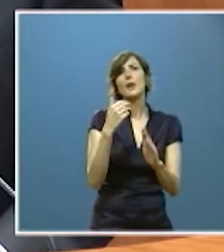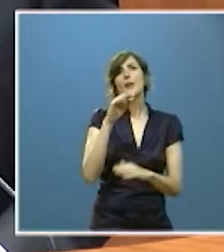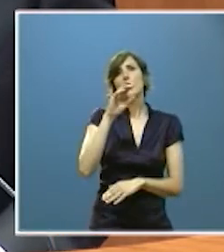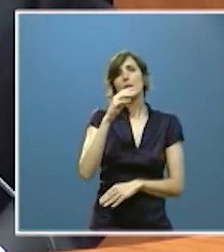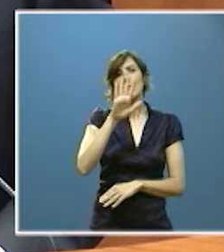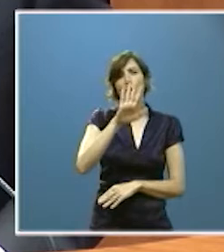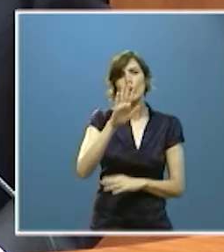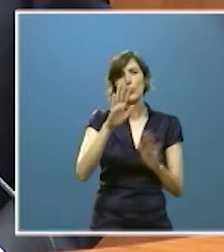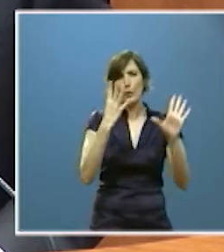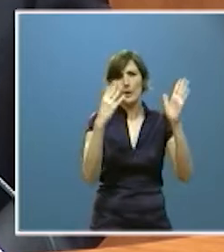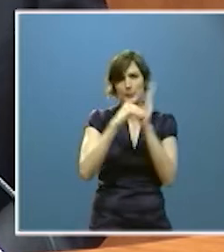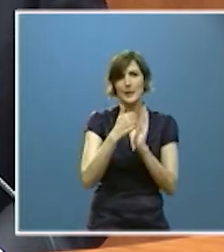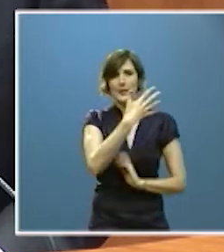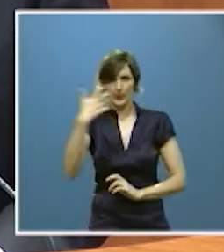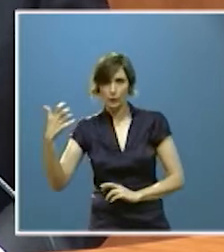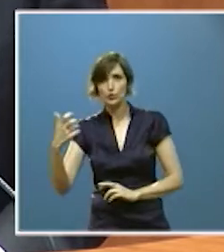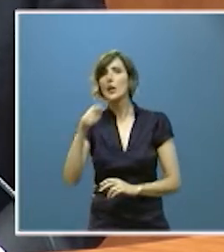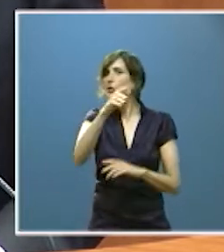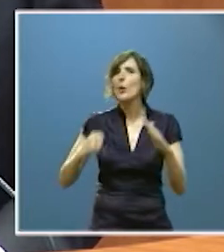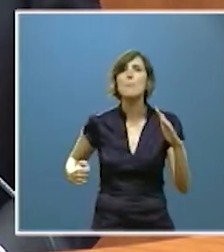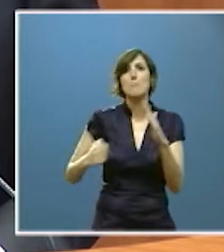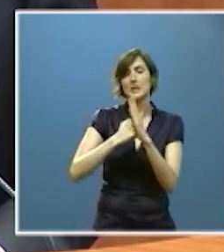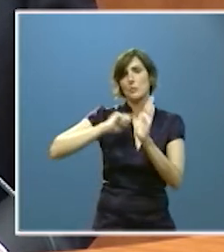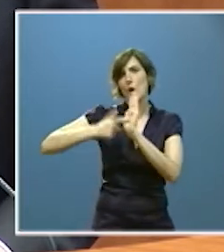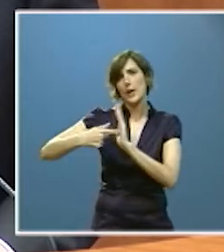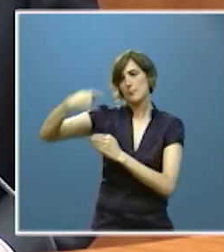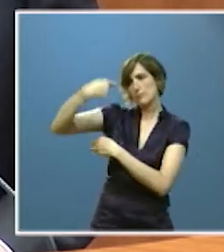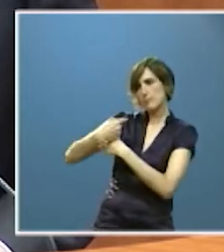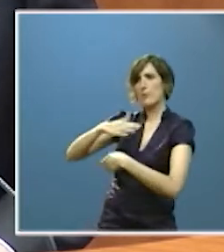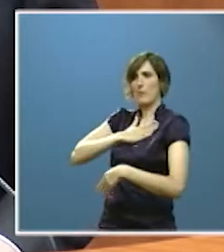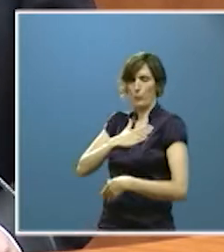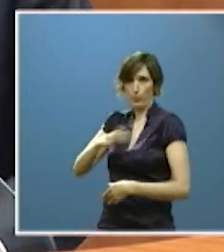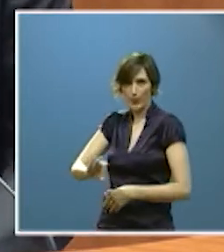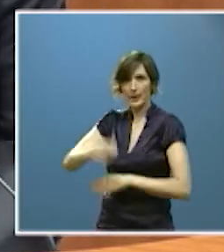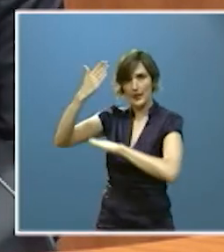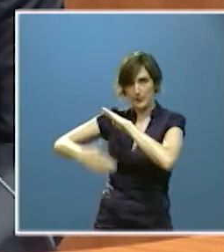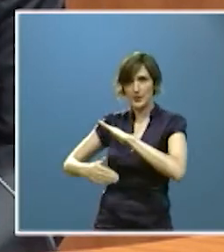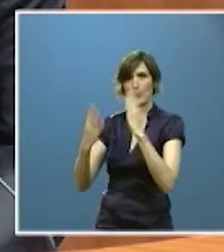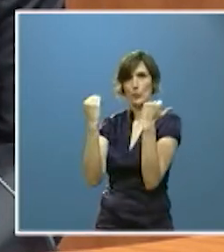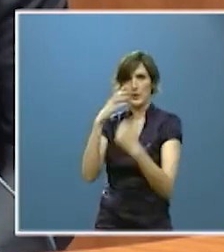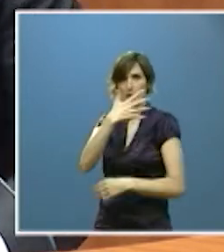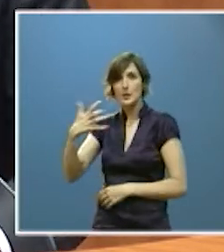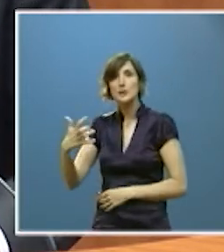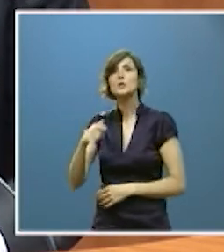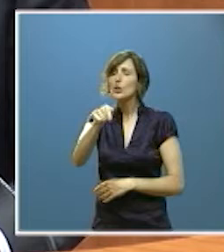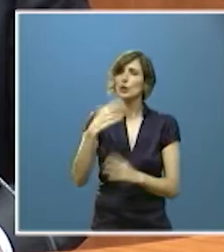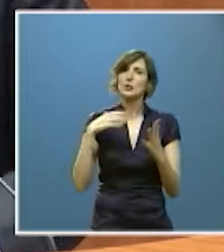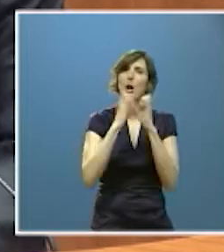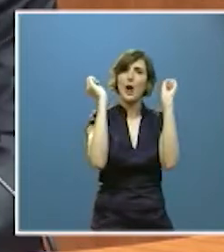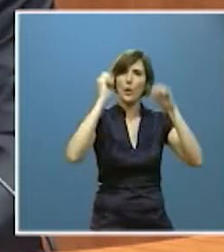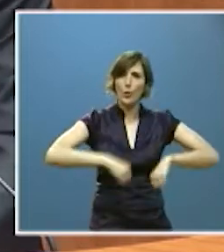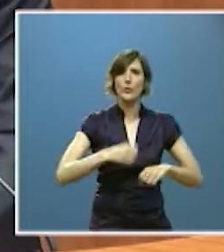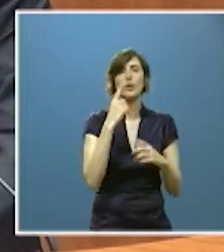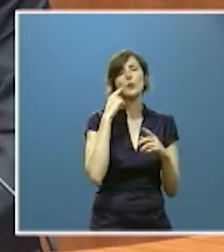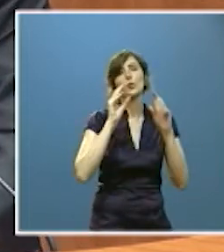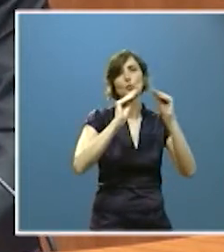que ha sido el máximo permitido por la normativa estatal. Hemos suscrito acuerdos de fondo con los representantes